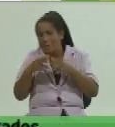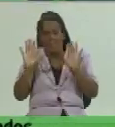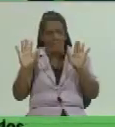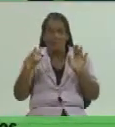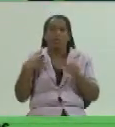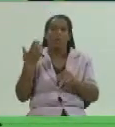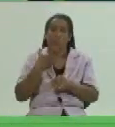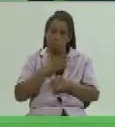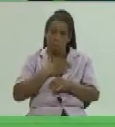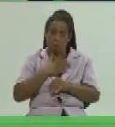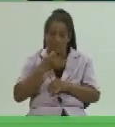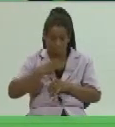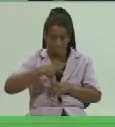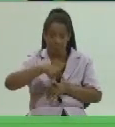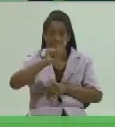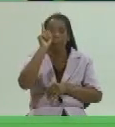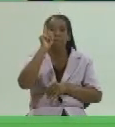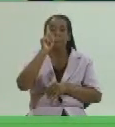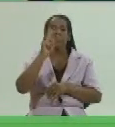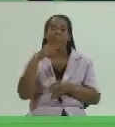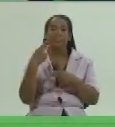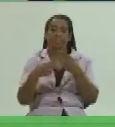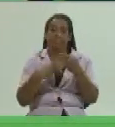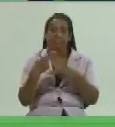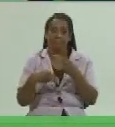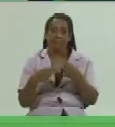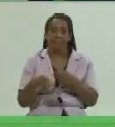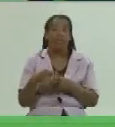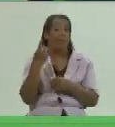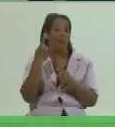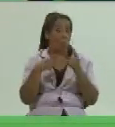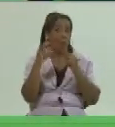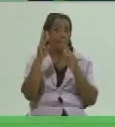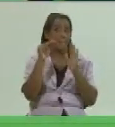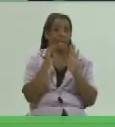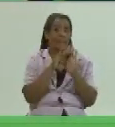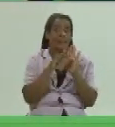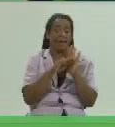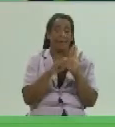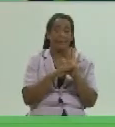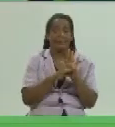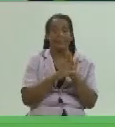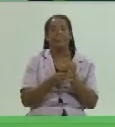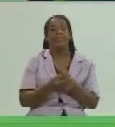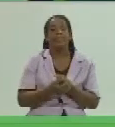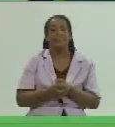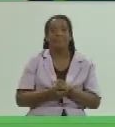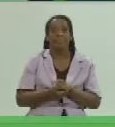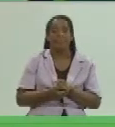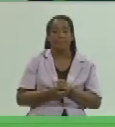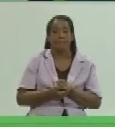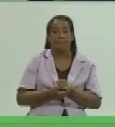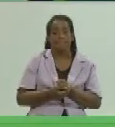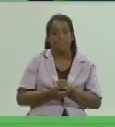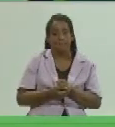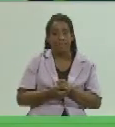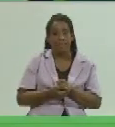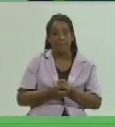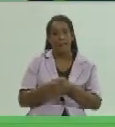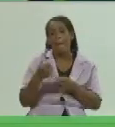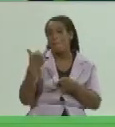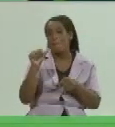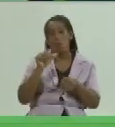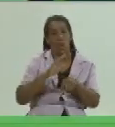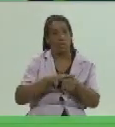inspección poder actuar hemos adoptado algunas medidas también para contrarrestar un poco las violaciones que